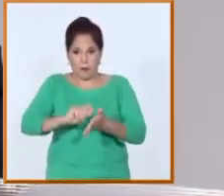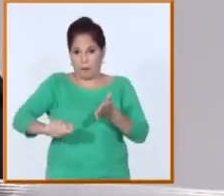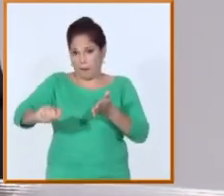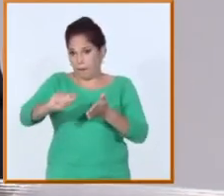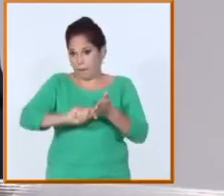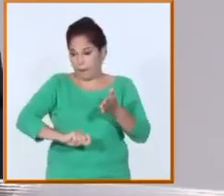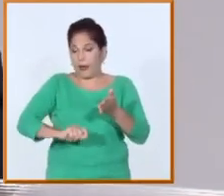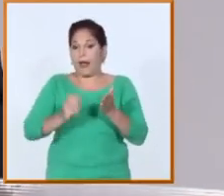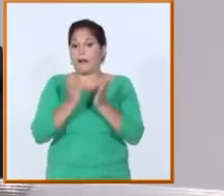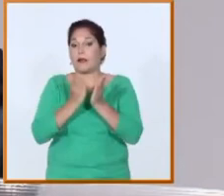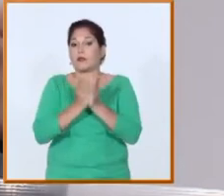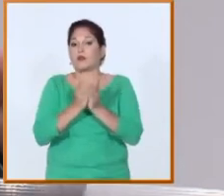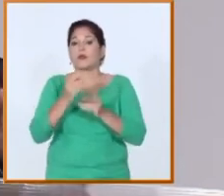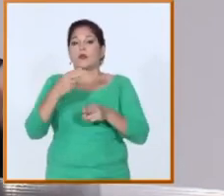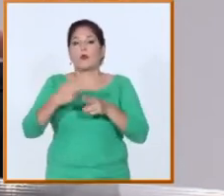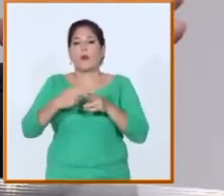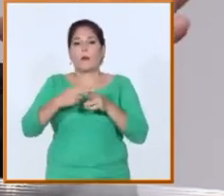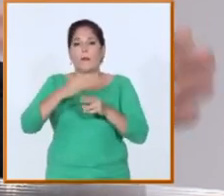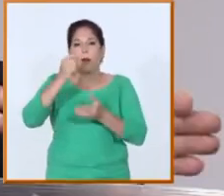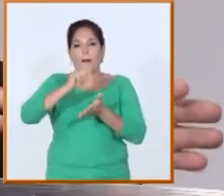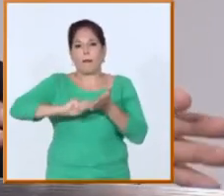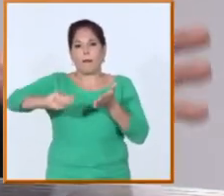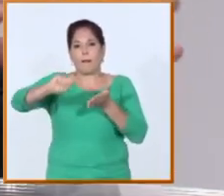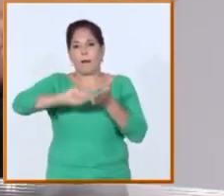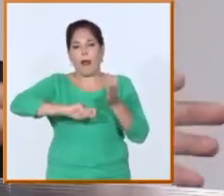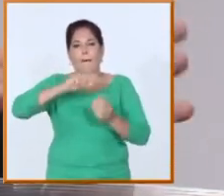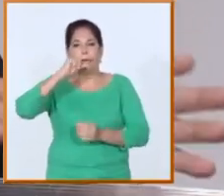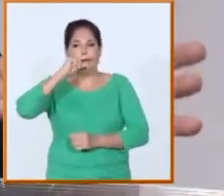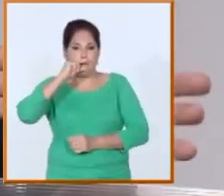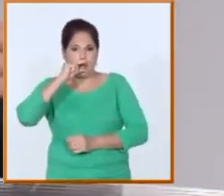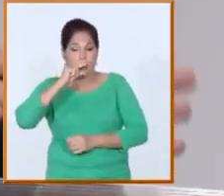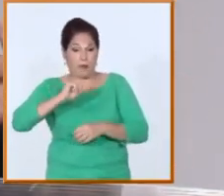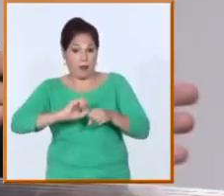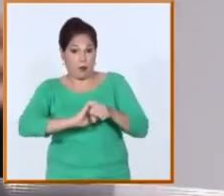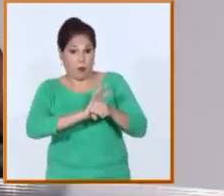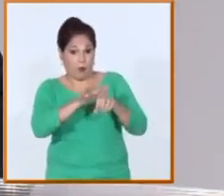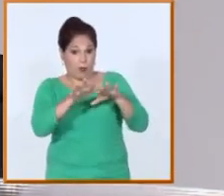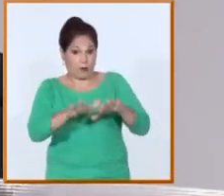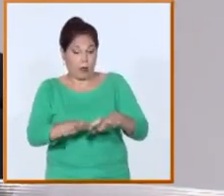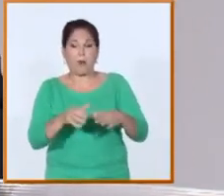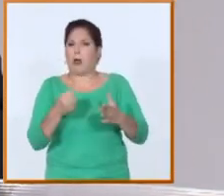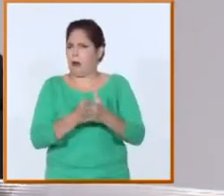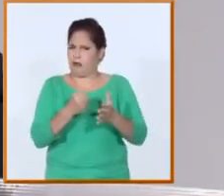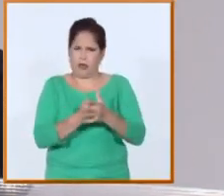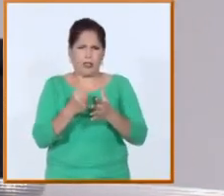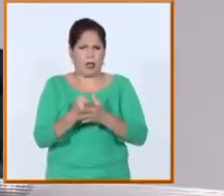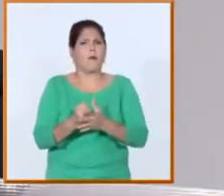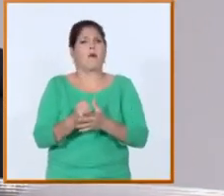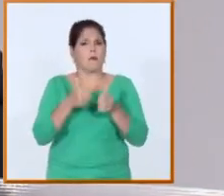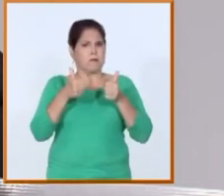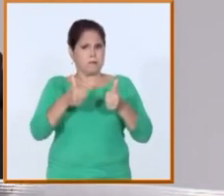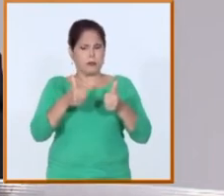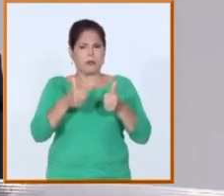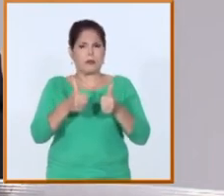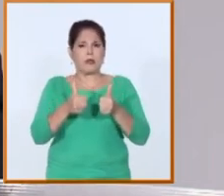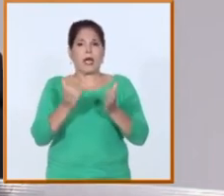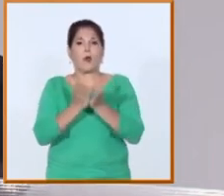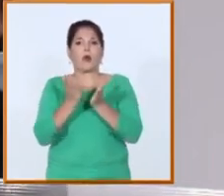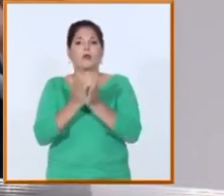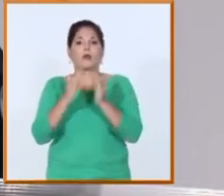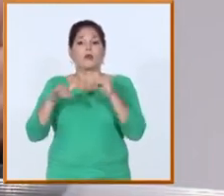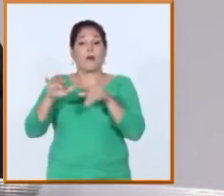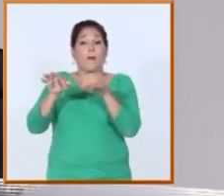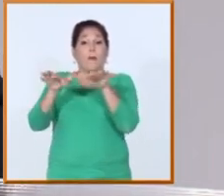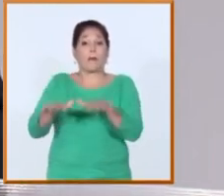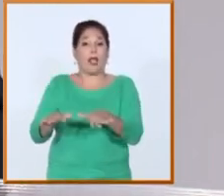a los cuales me voy a referir, nos permitió enfrentar la pandemia en esas condiciones tan terribles en que lo hicimos sin que la educación superior se detuviera